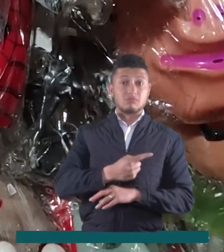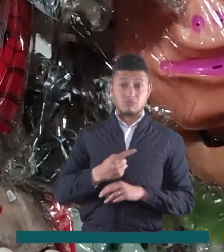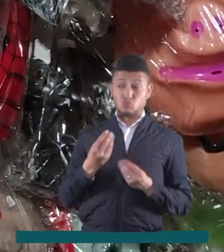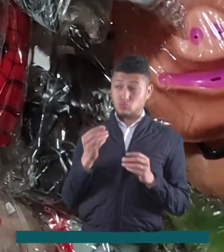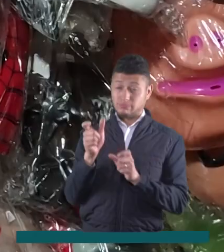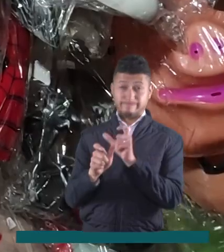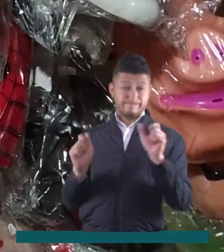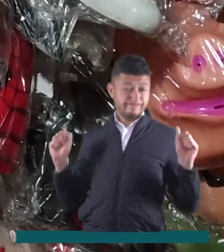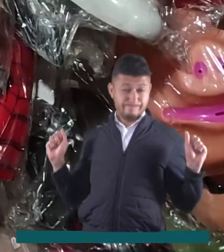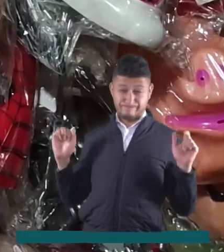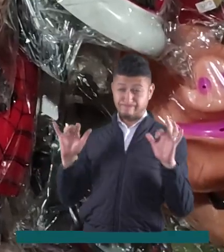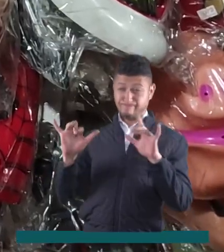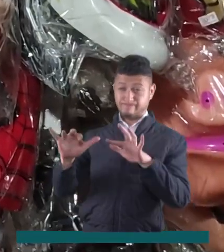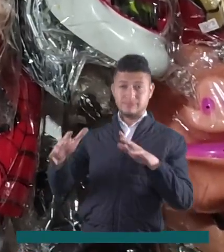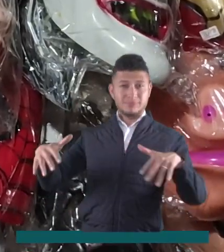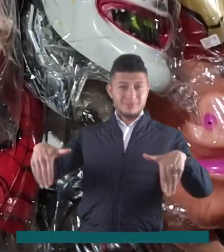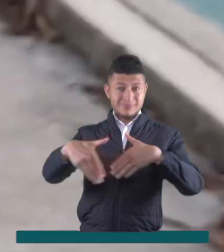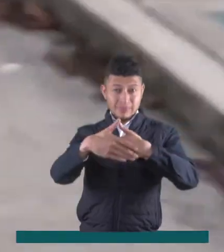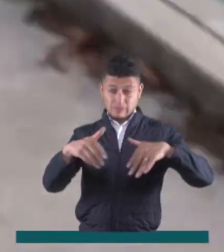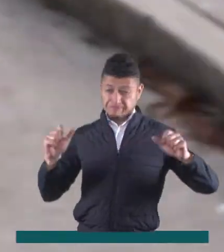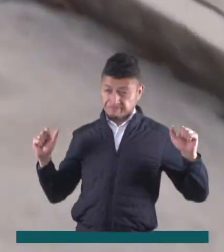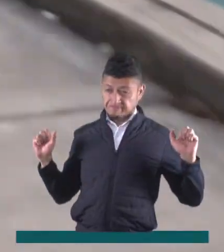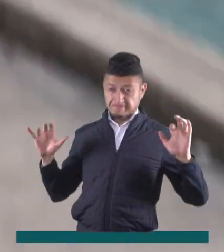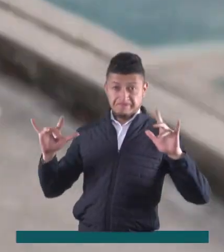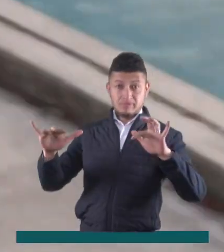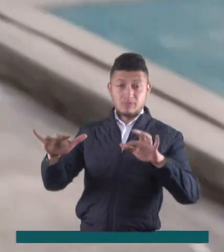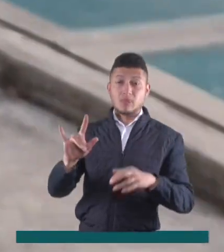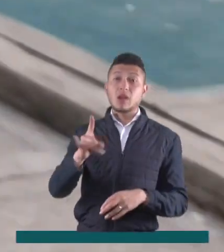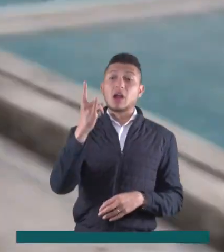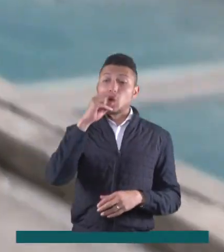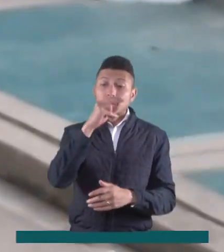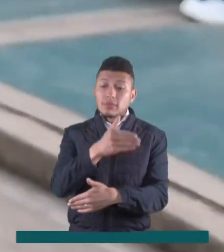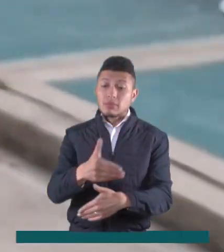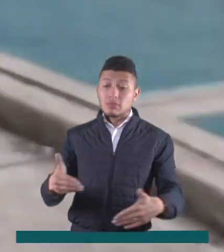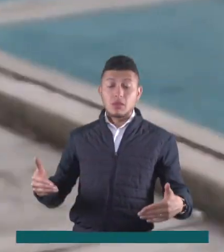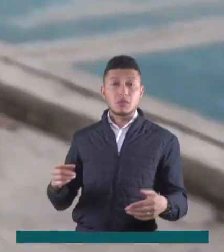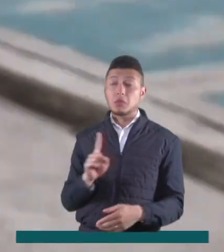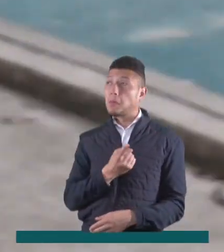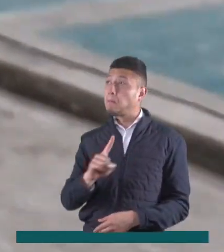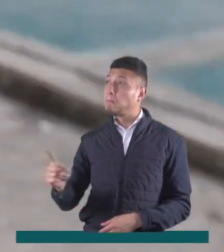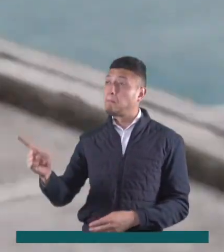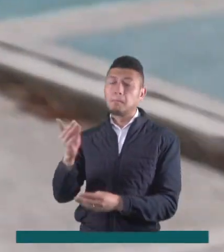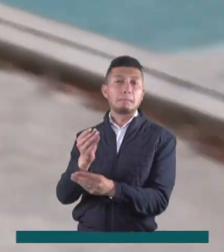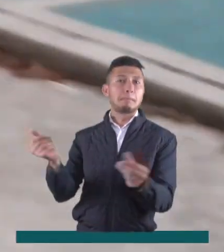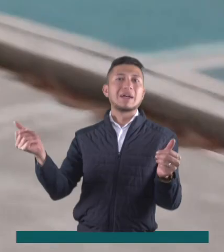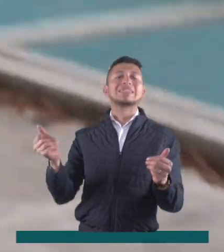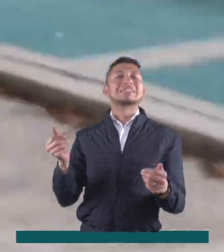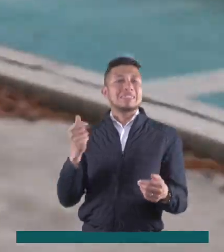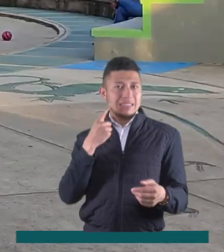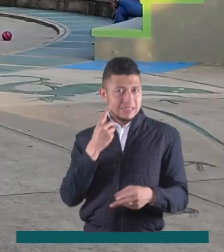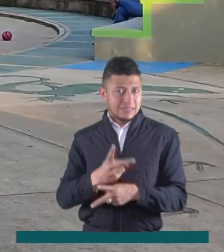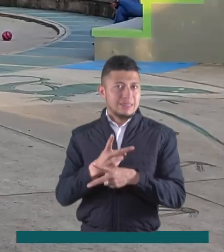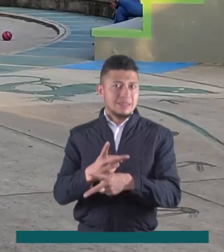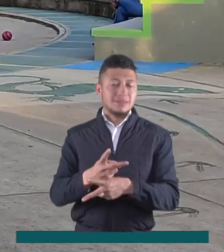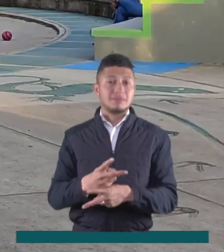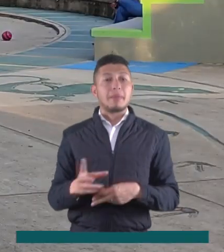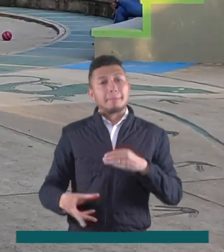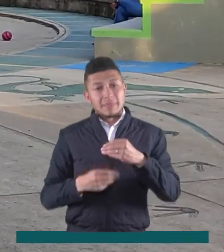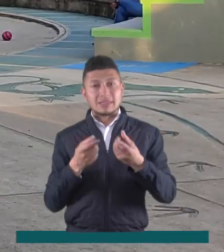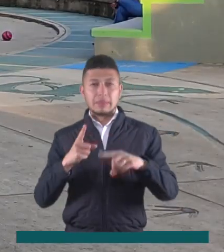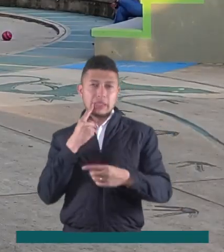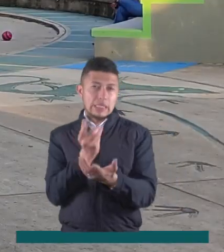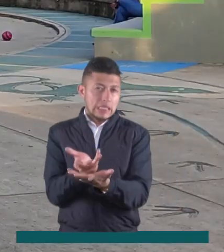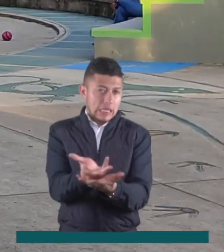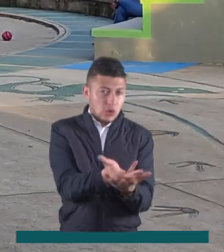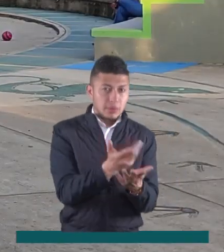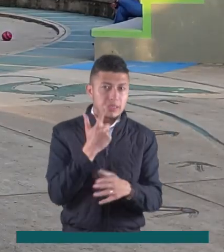hay mucha aglomeración de personas en el cual un niño fácilmente se pueda extraviar. Además,